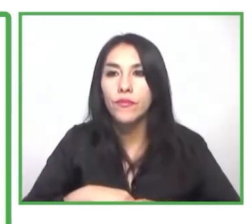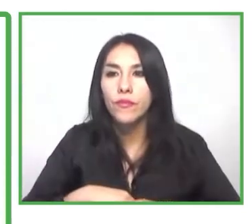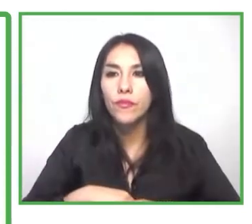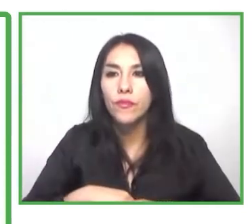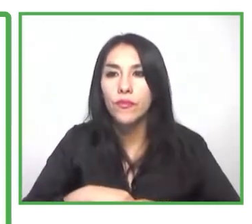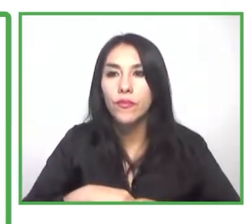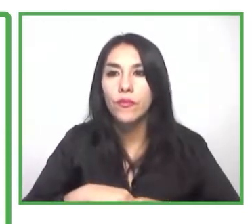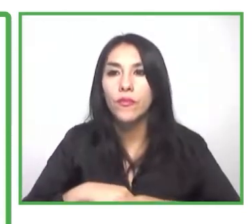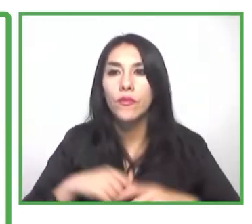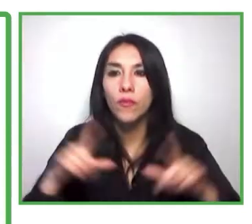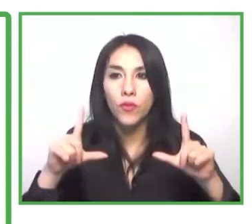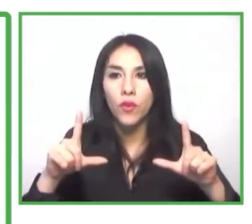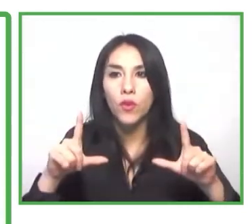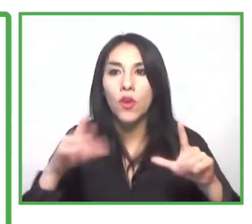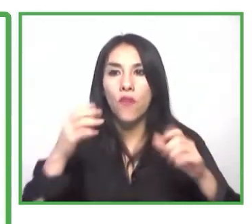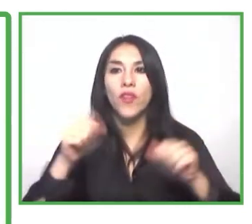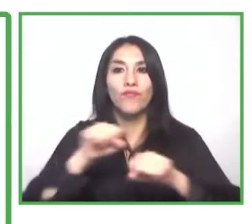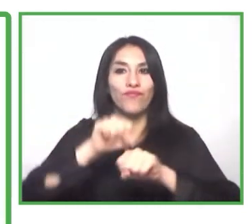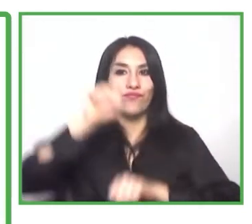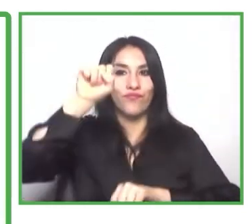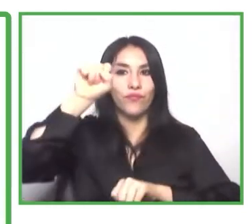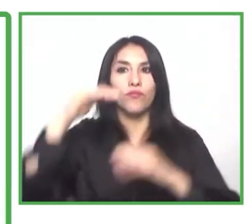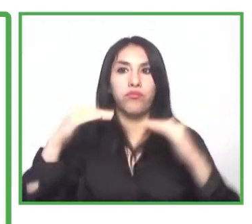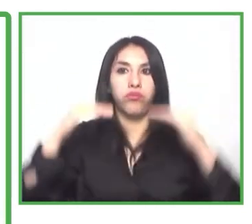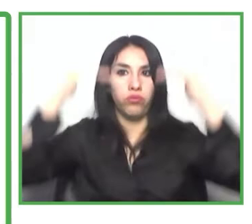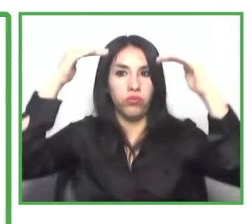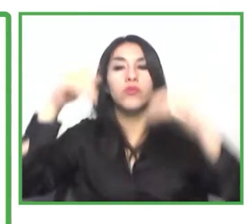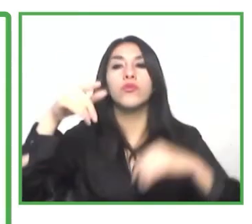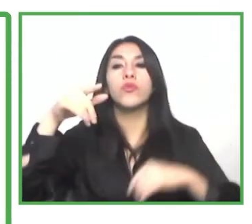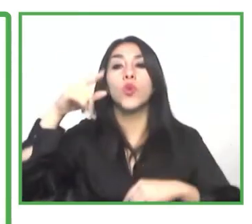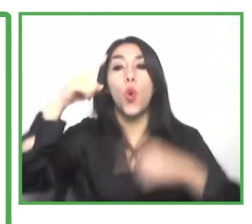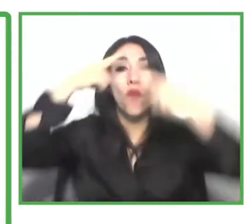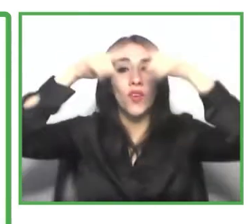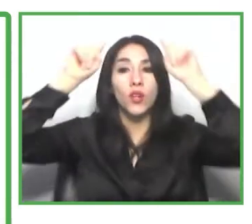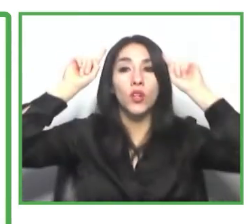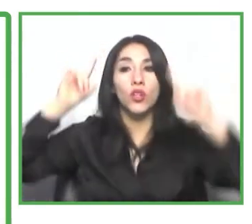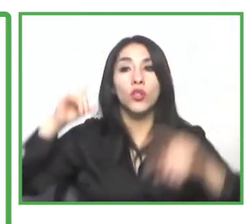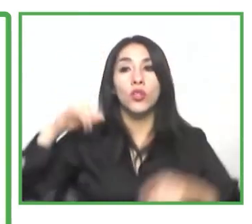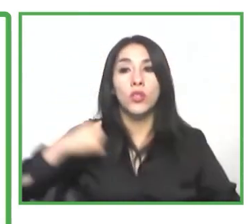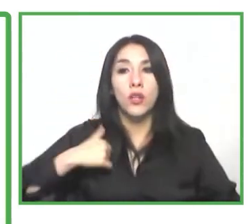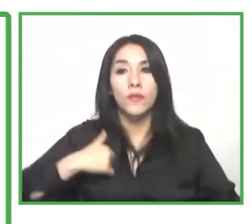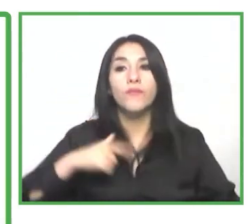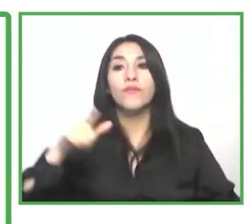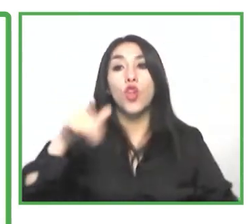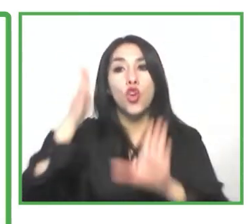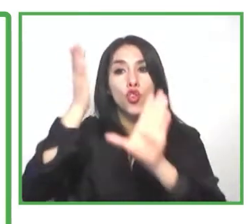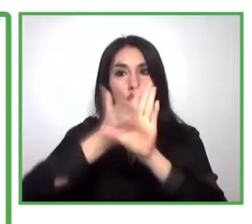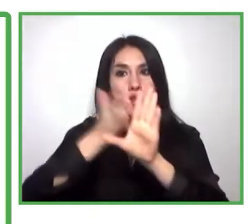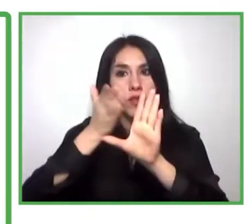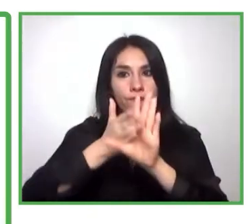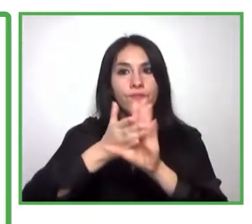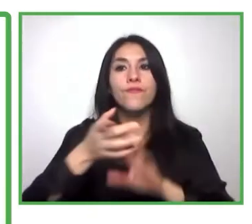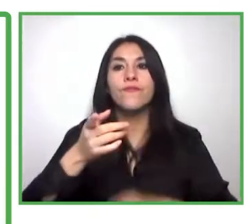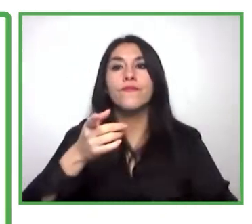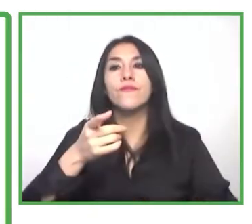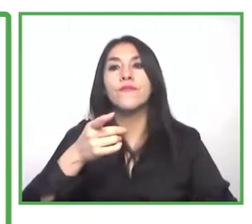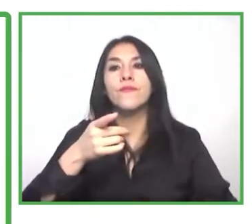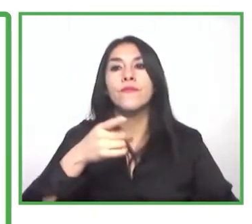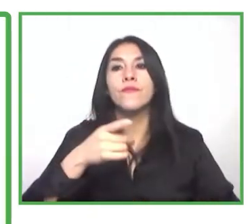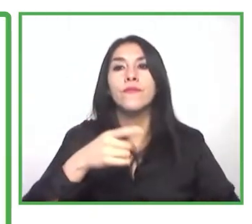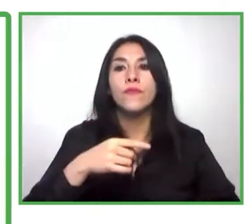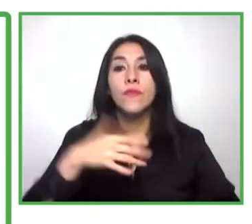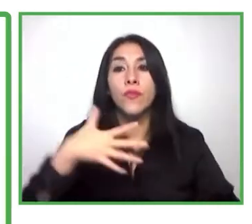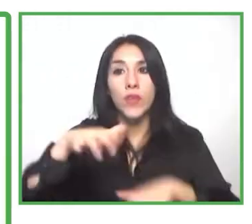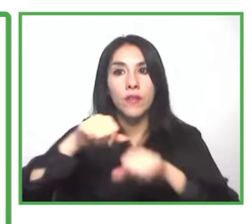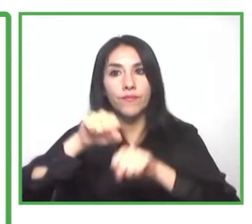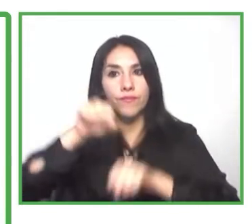Universidad Católica, egresada de psicología transpersonal de EPI y diplomado en liderazgo estratégico de la Universidad de Olfibáñez, especialista en